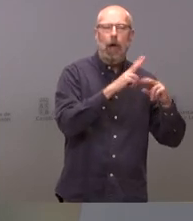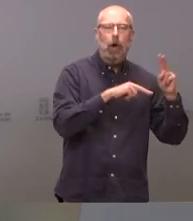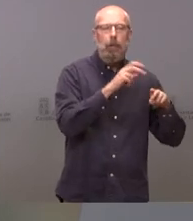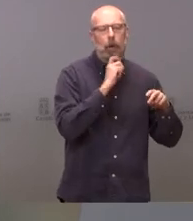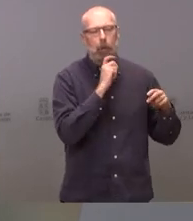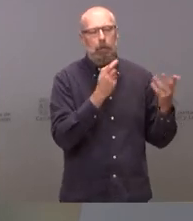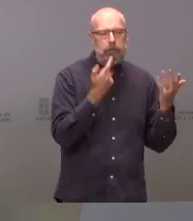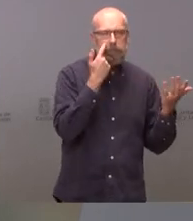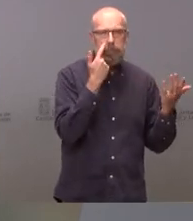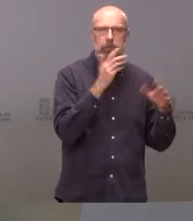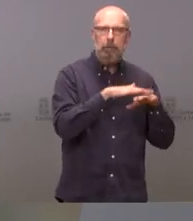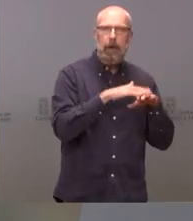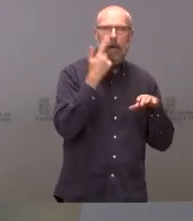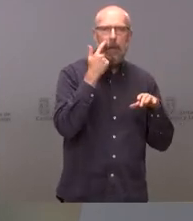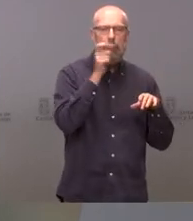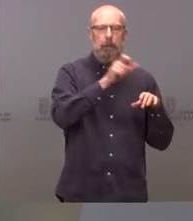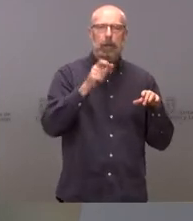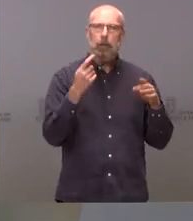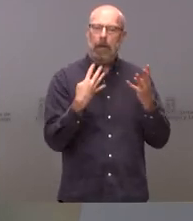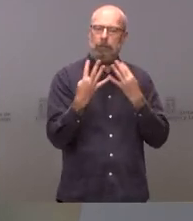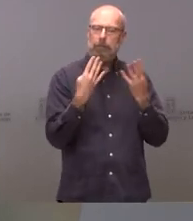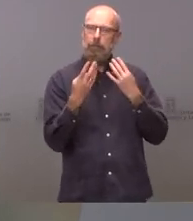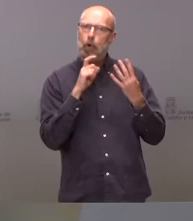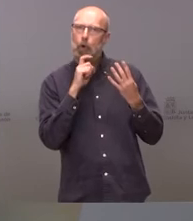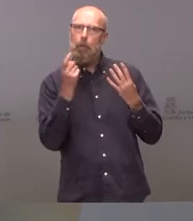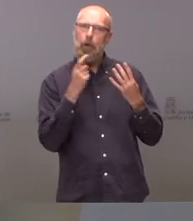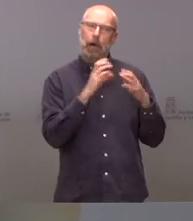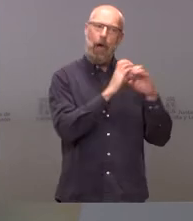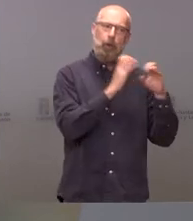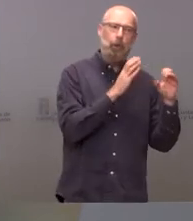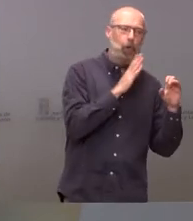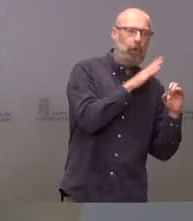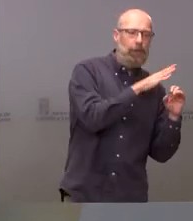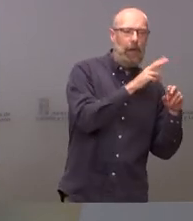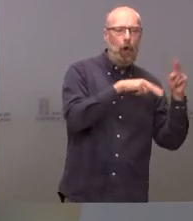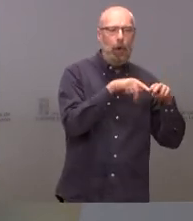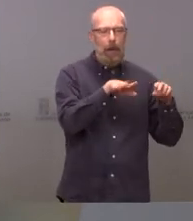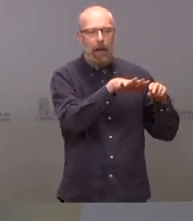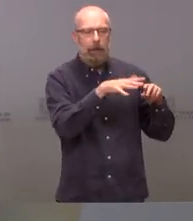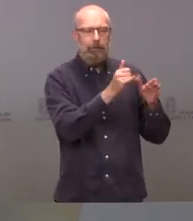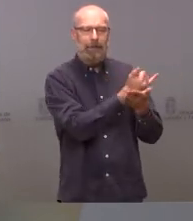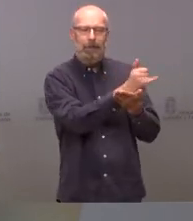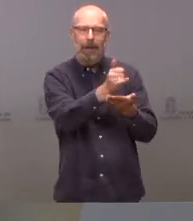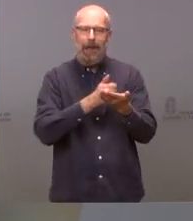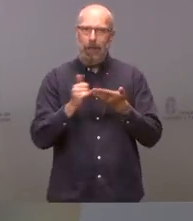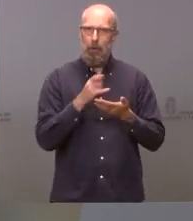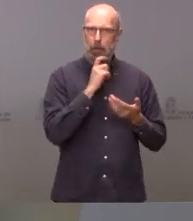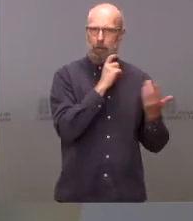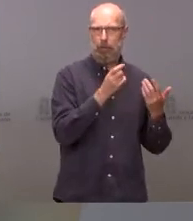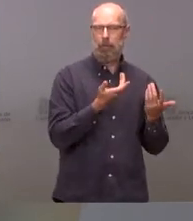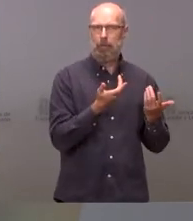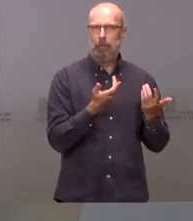los pasajeros usuarios y por lo tanto el inicio material es decir llevar piqueta y empezar a